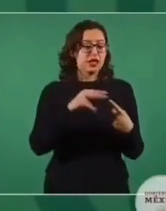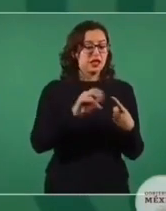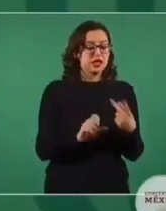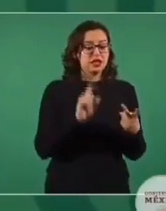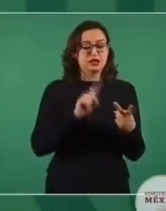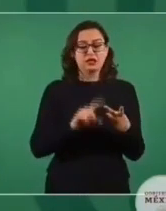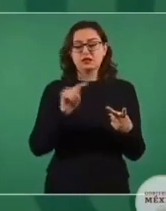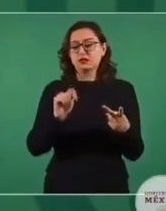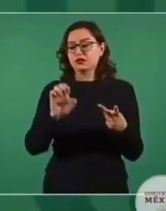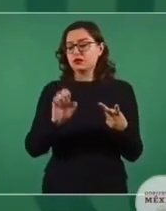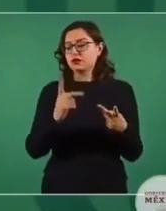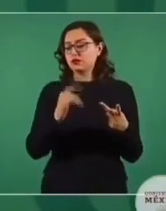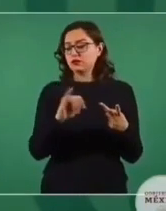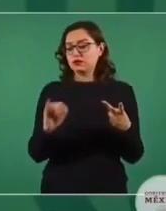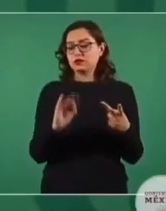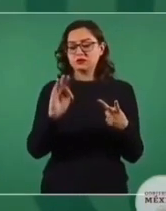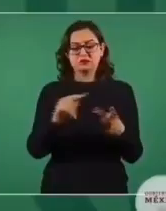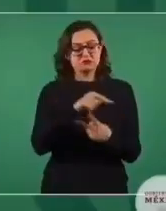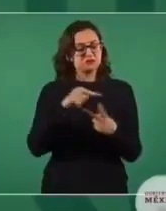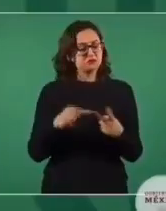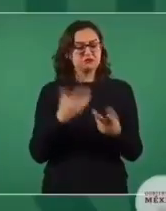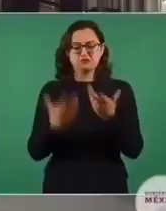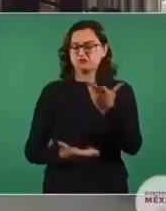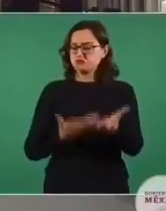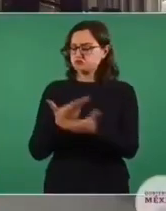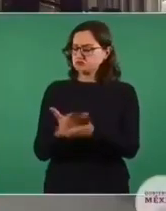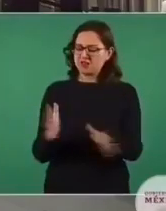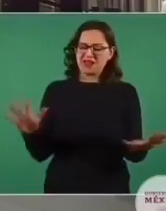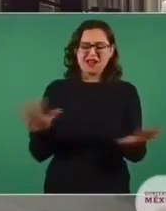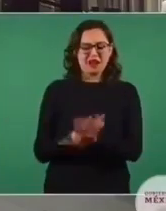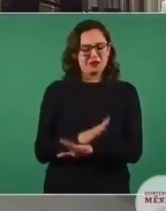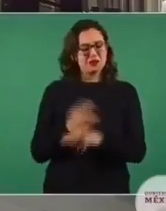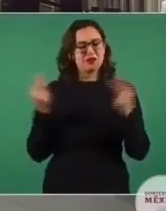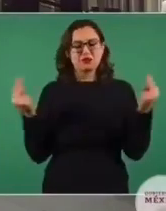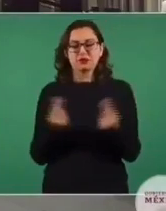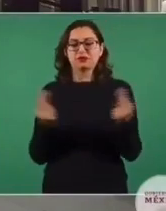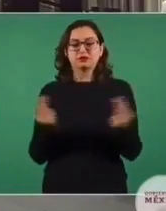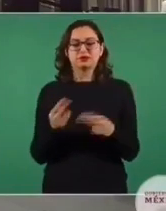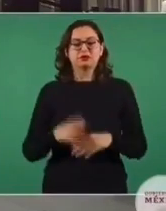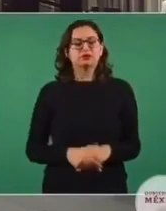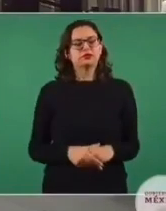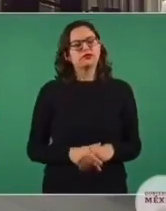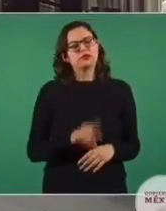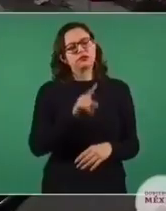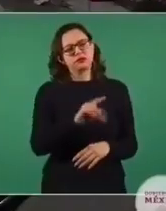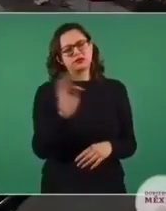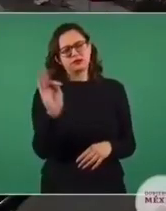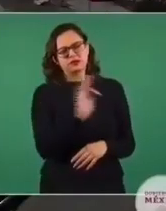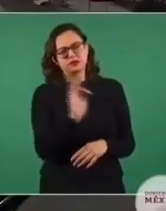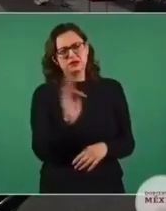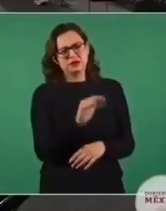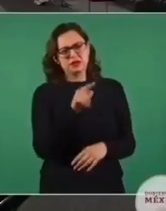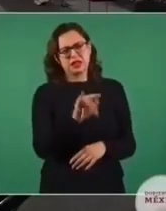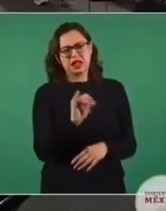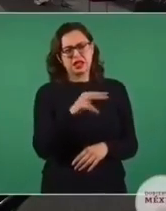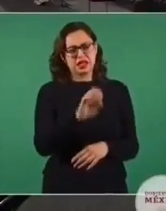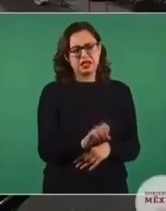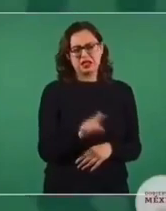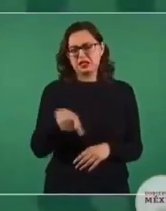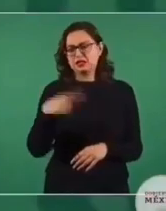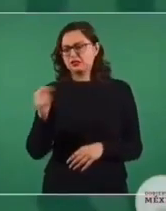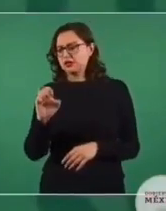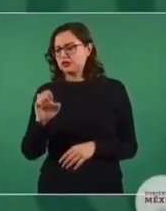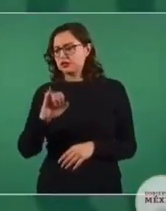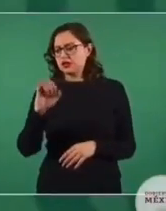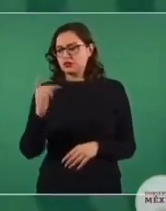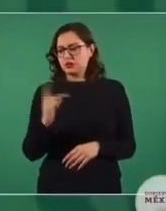el Tribunal Electoral. En la reforma, por ejemplo, usted plantearía el retiro de todos los, tanto del INE como del Tribunal.